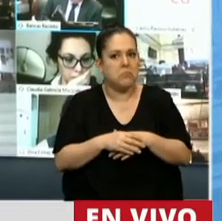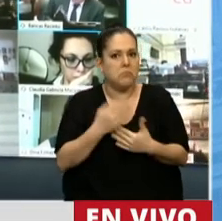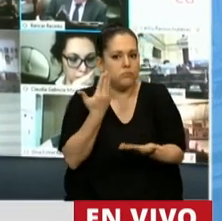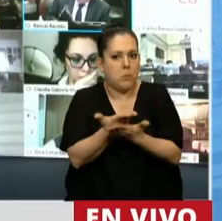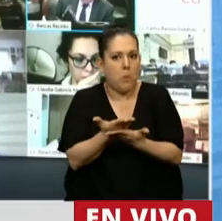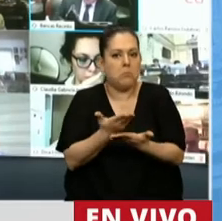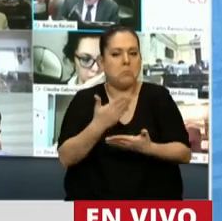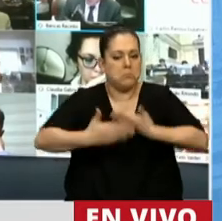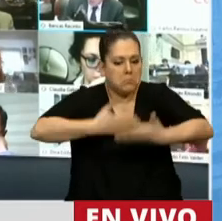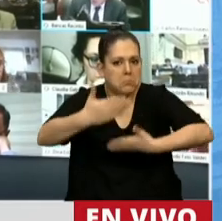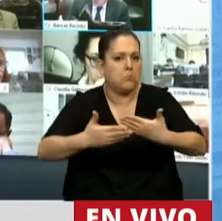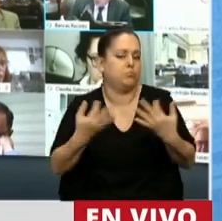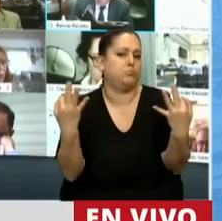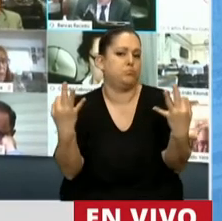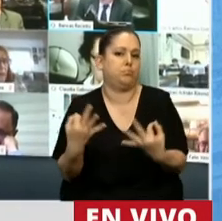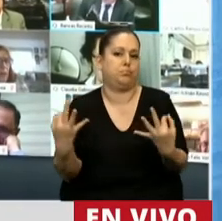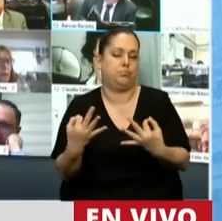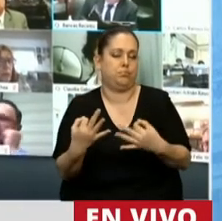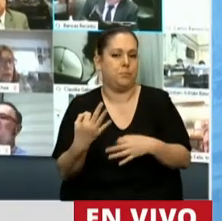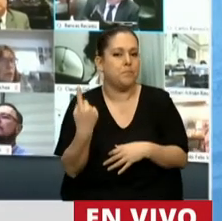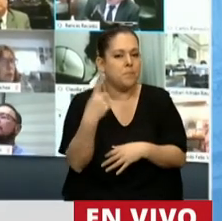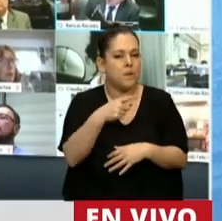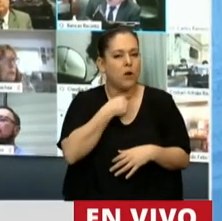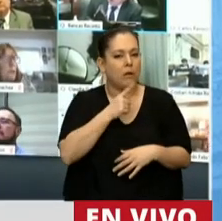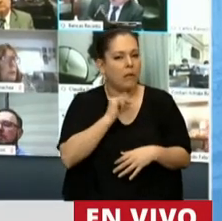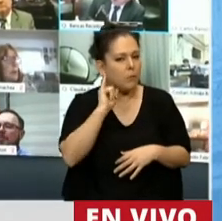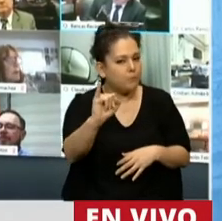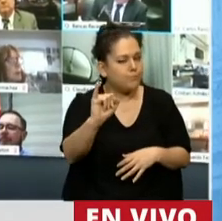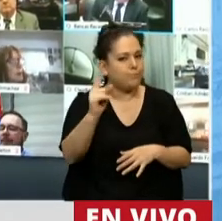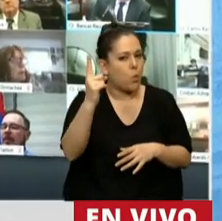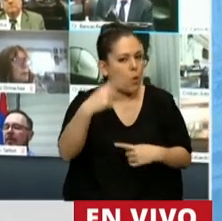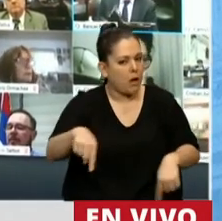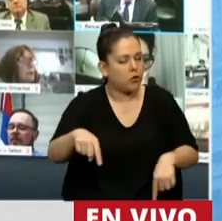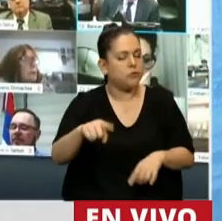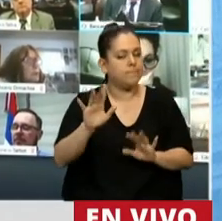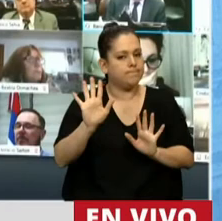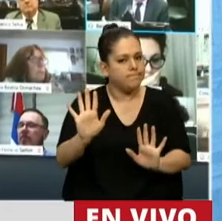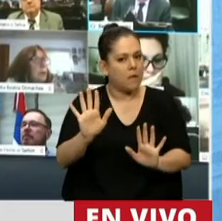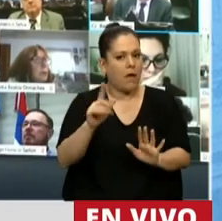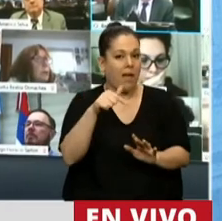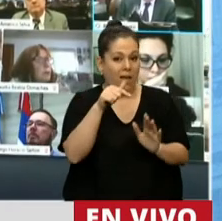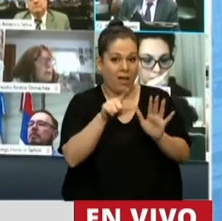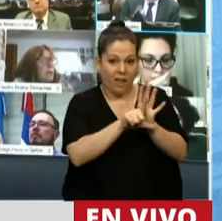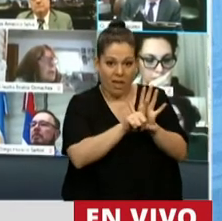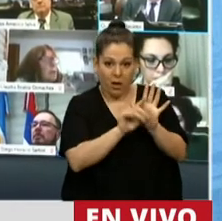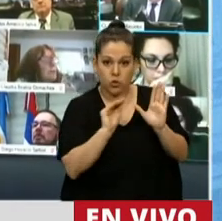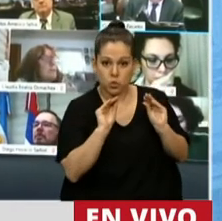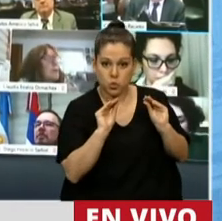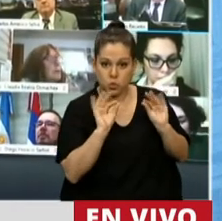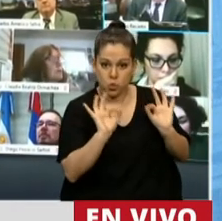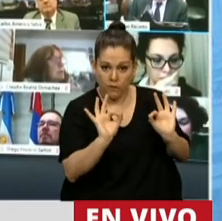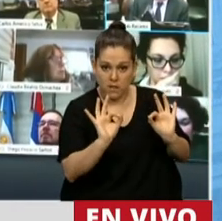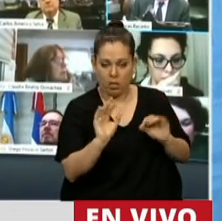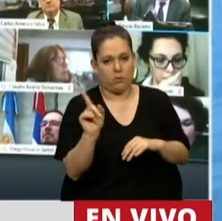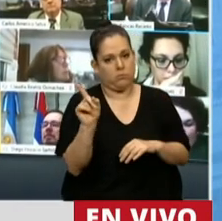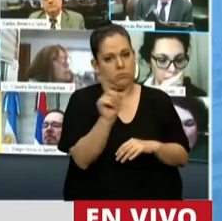cuestiones. Lo que sí también queremos advertir, señor Presidente, es que no alcanza con esto. Es necesario